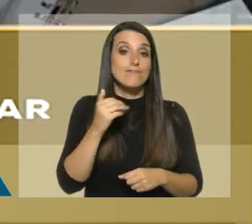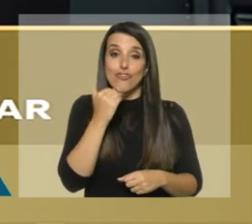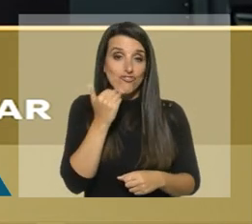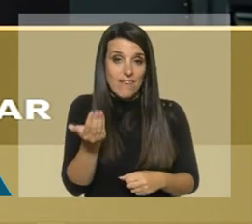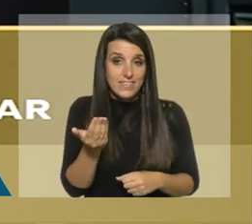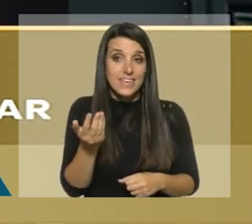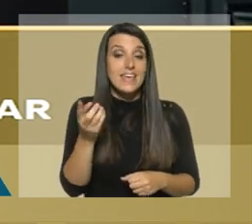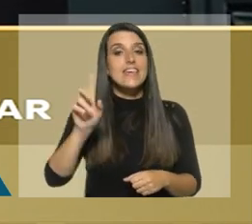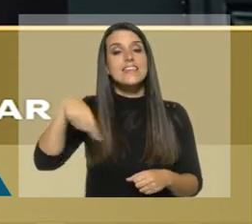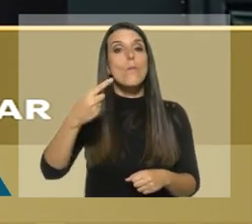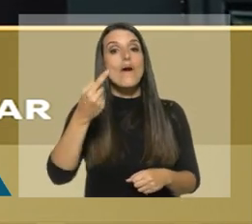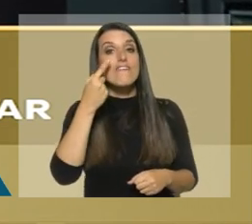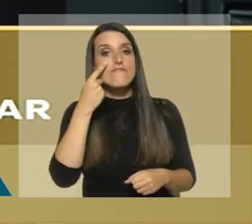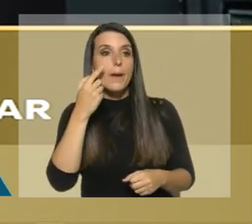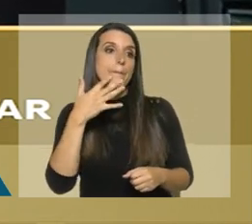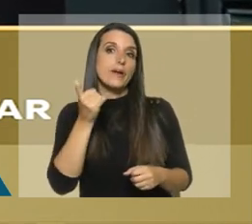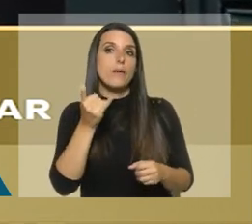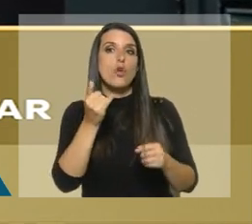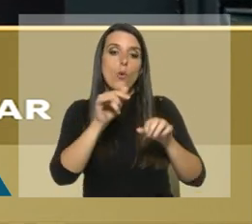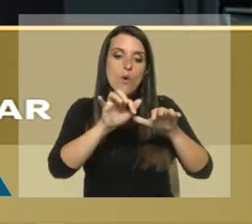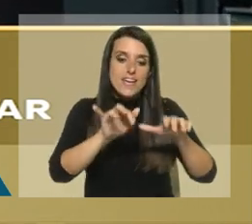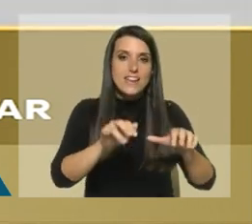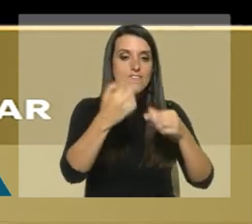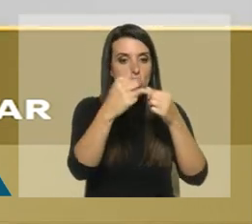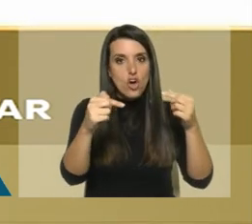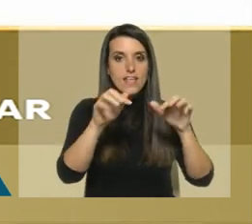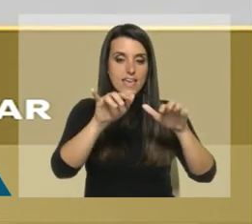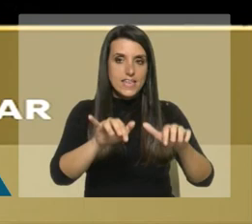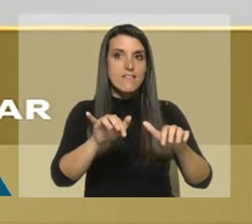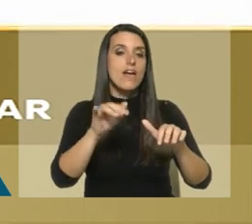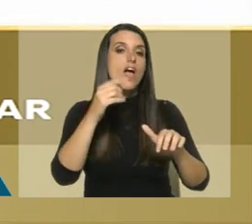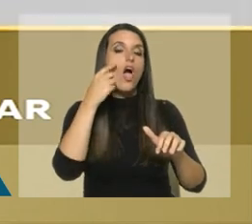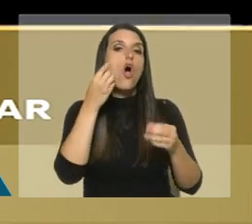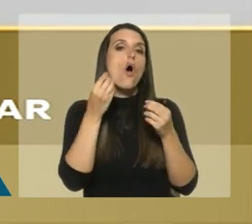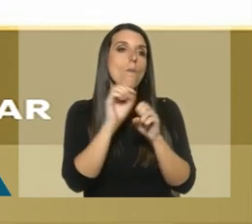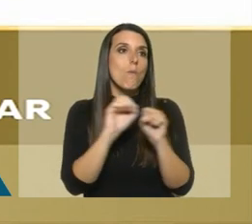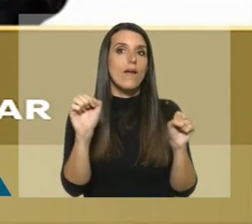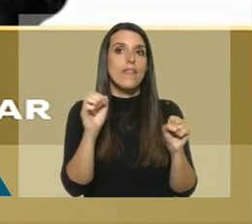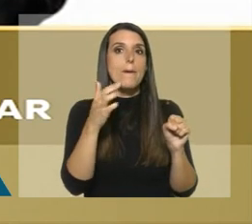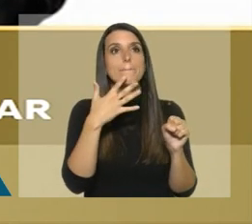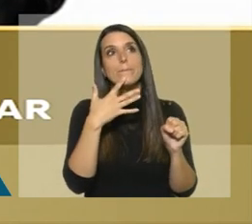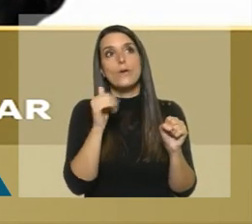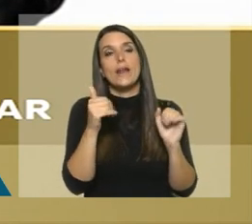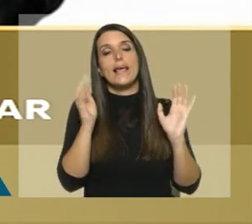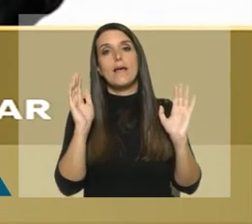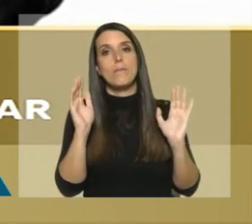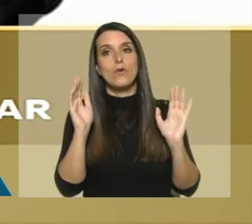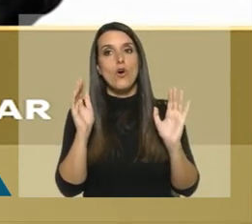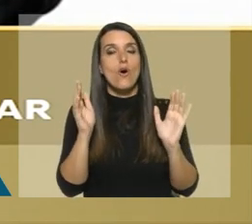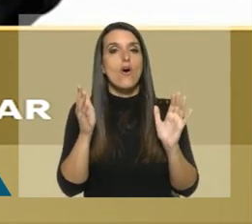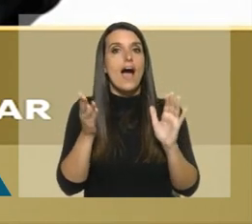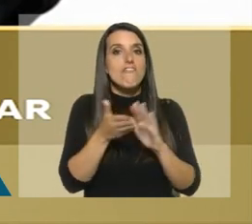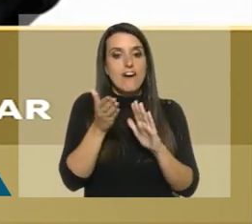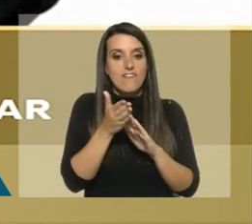de acuerdo con las calificaciones, las tipificaciones que tenemos, bueno, cómo podríamos llegar a trabajar